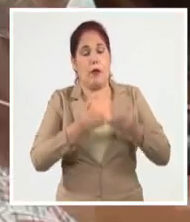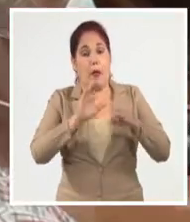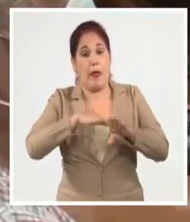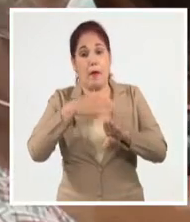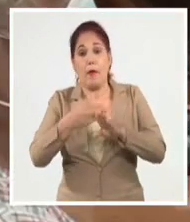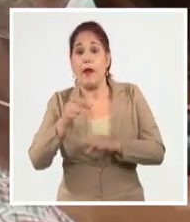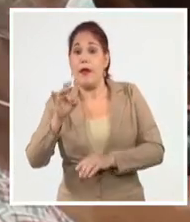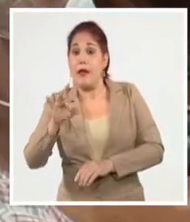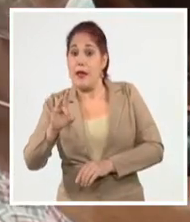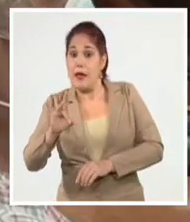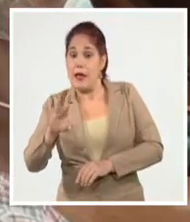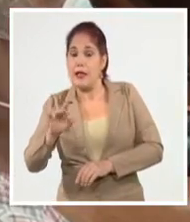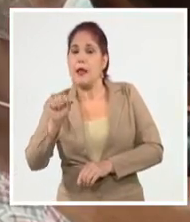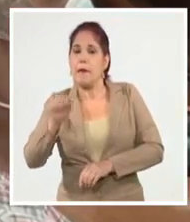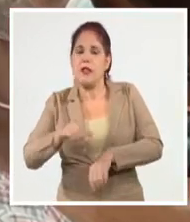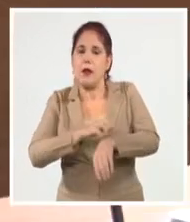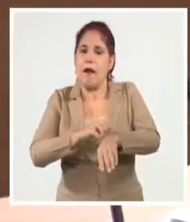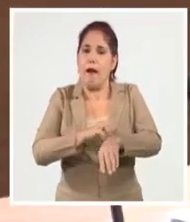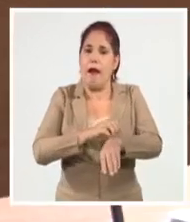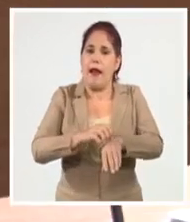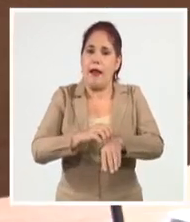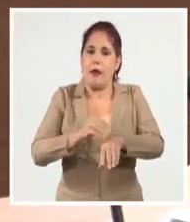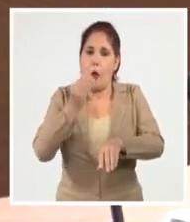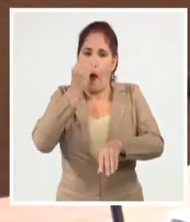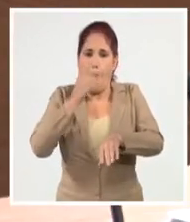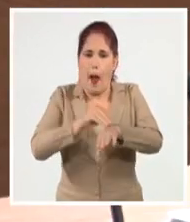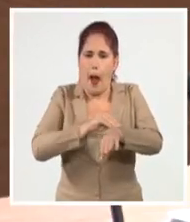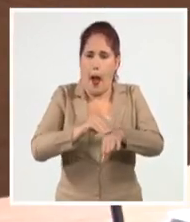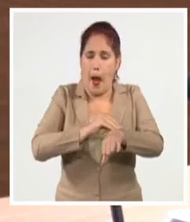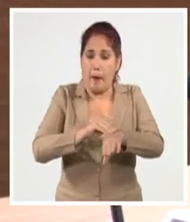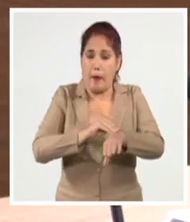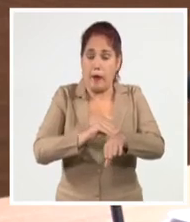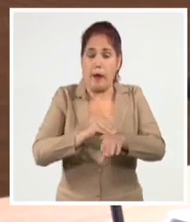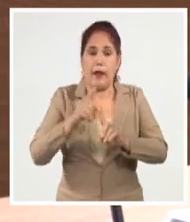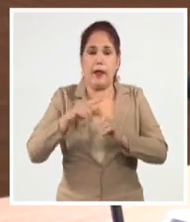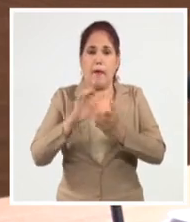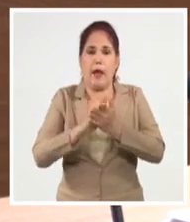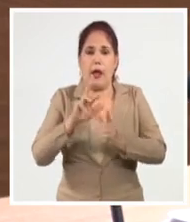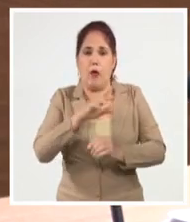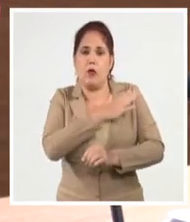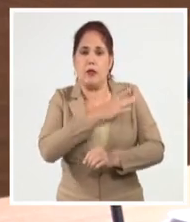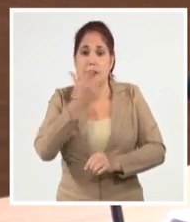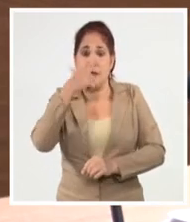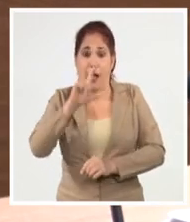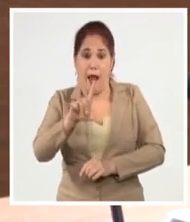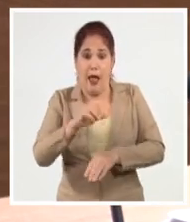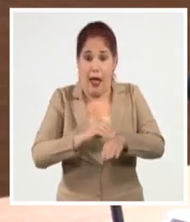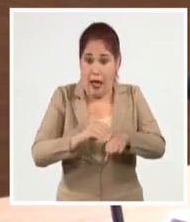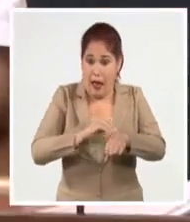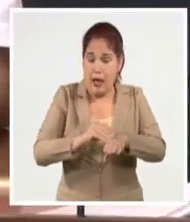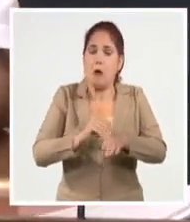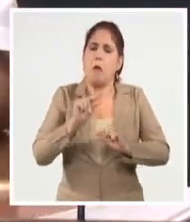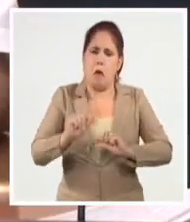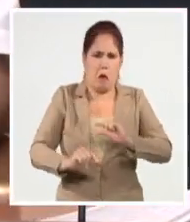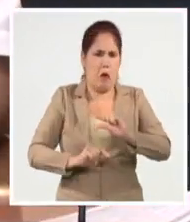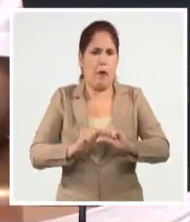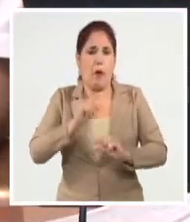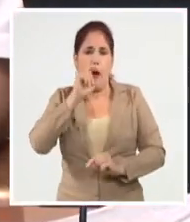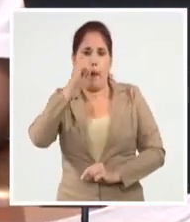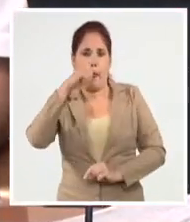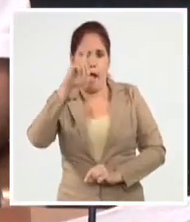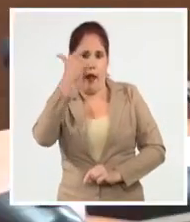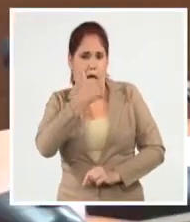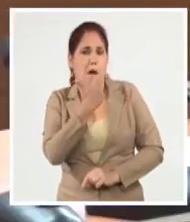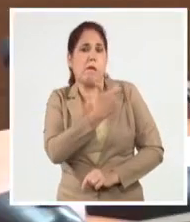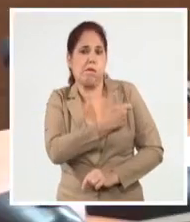aquellos que son alérgicos al timerosal. Y los alérgicos al timerosal ya van a empezar a dar dosis de Agdal y de Soberana.